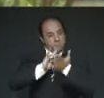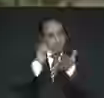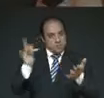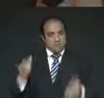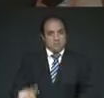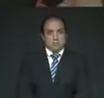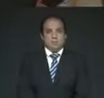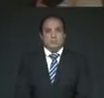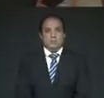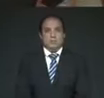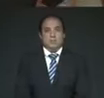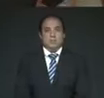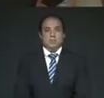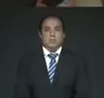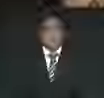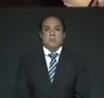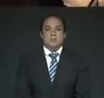gracias.